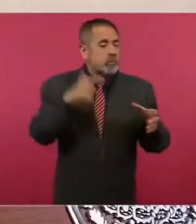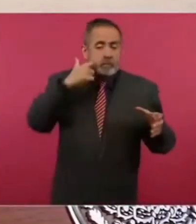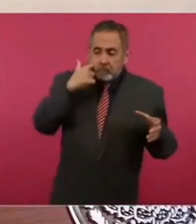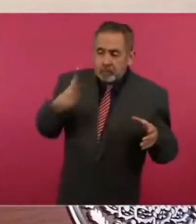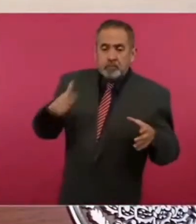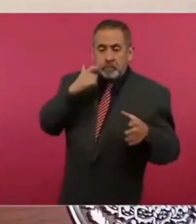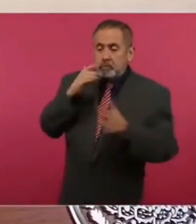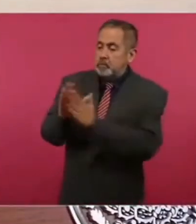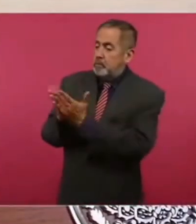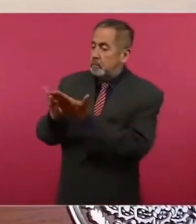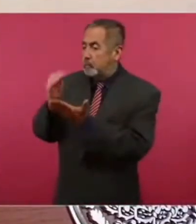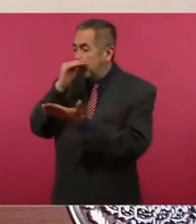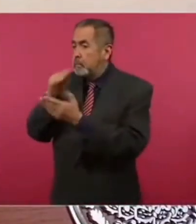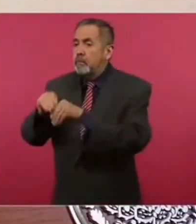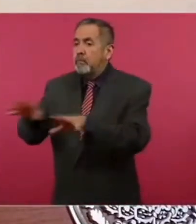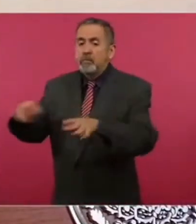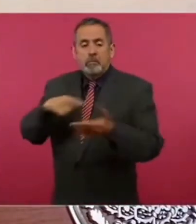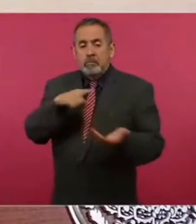libros de texto.